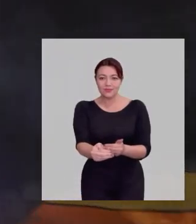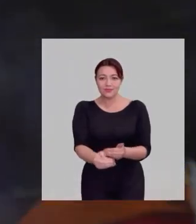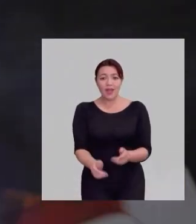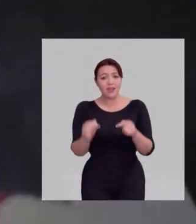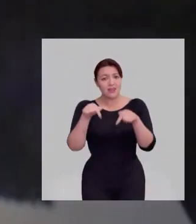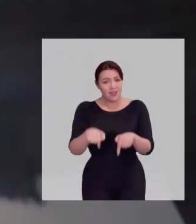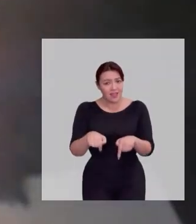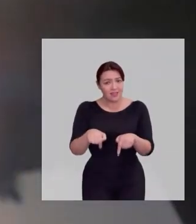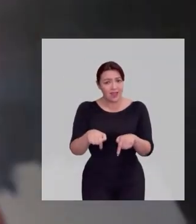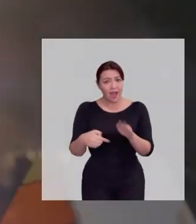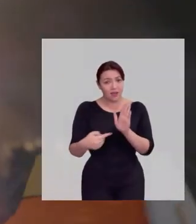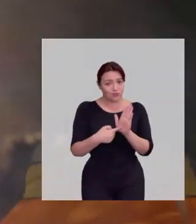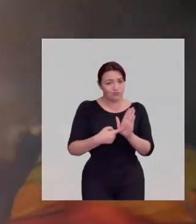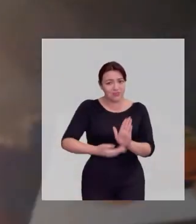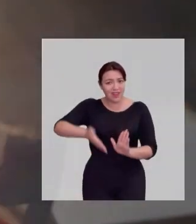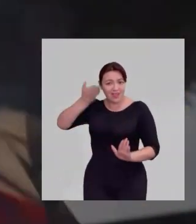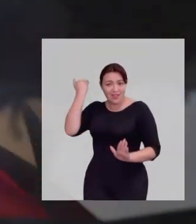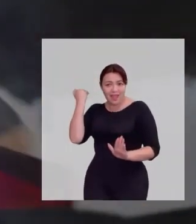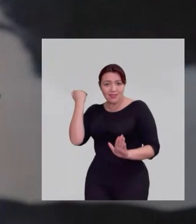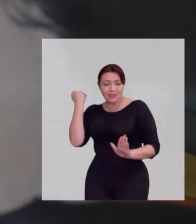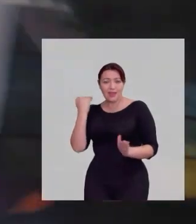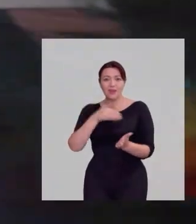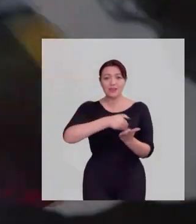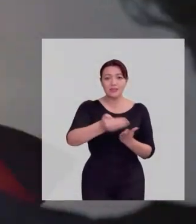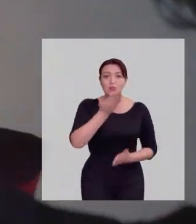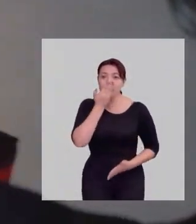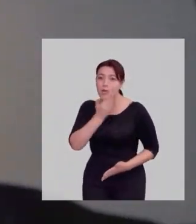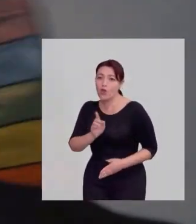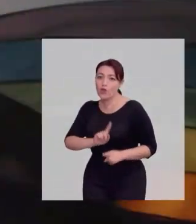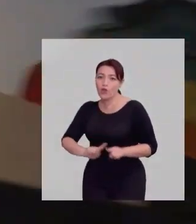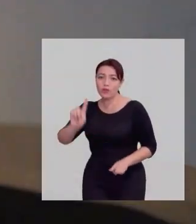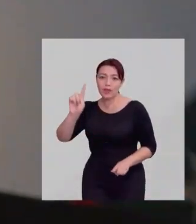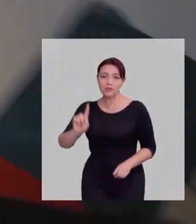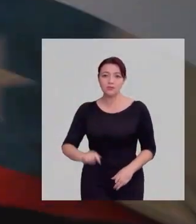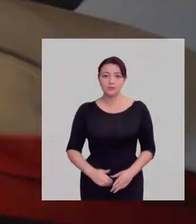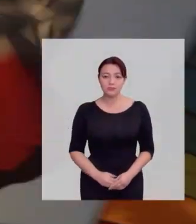Ni esta ni la anterior. Rechazo para una mejor.